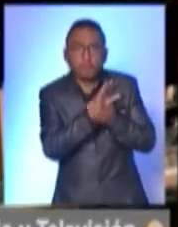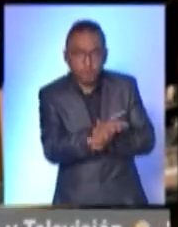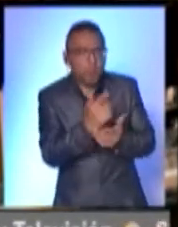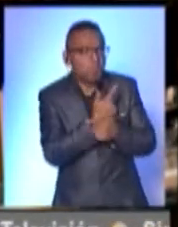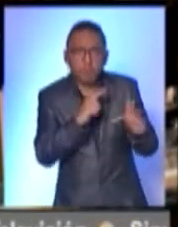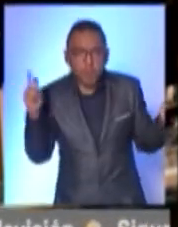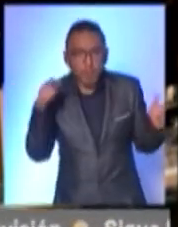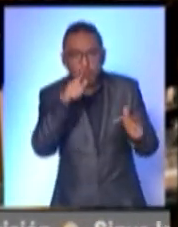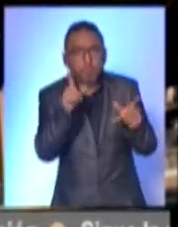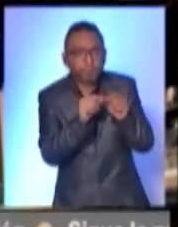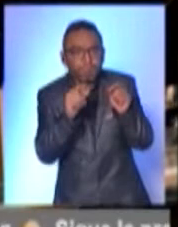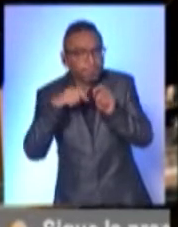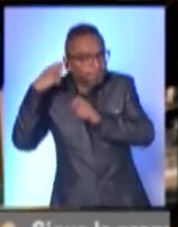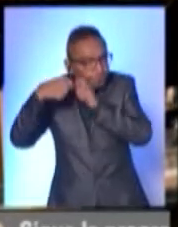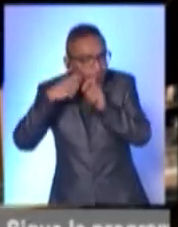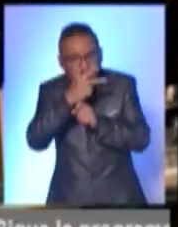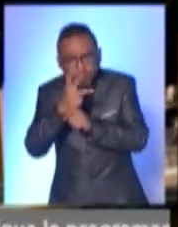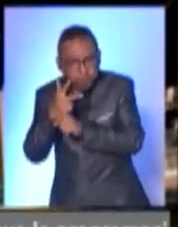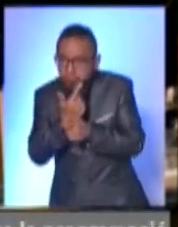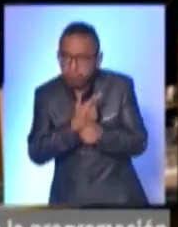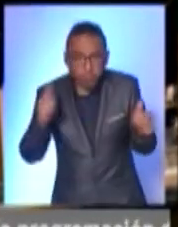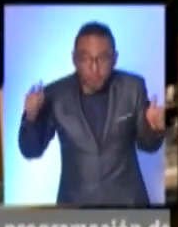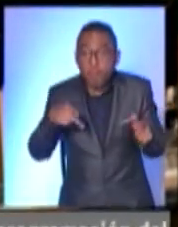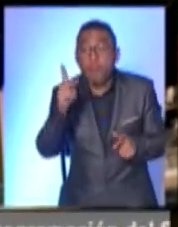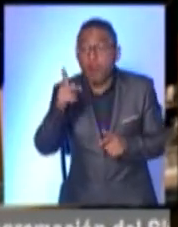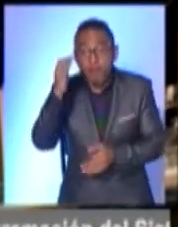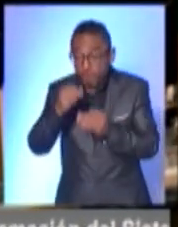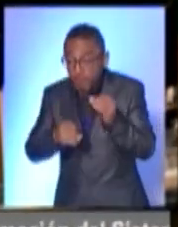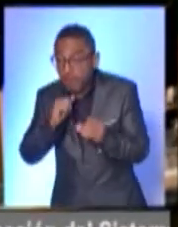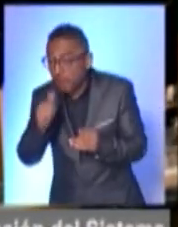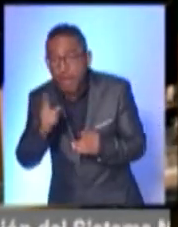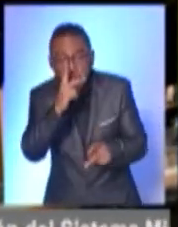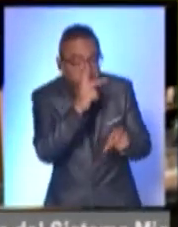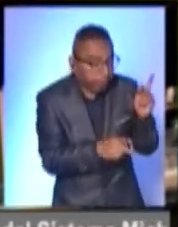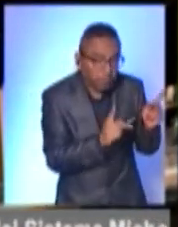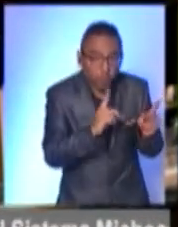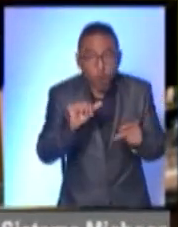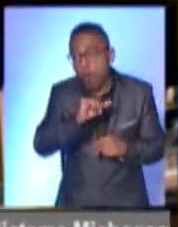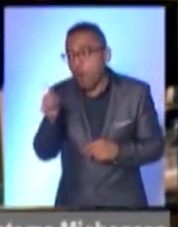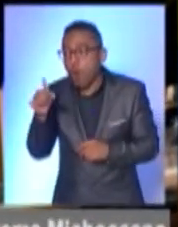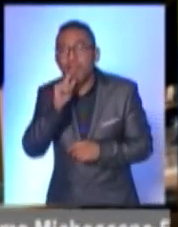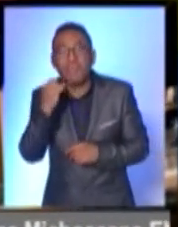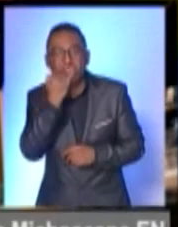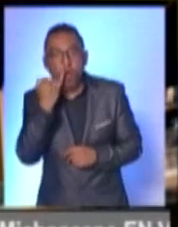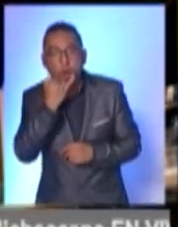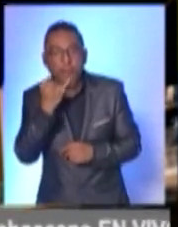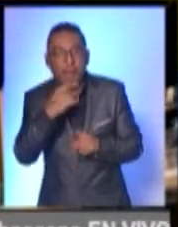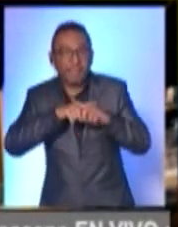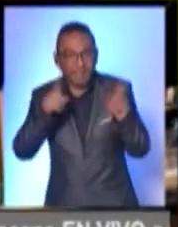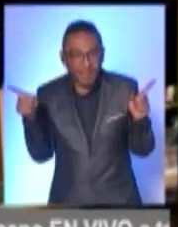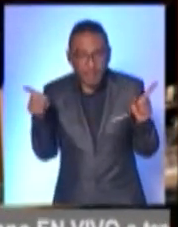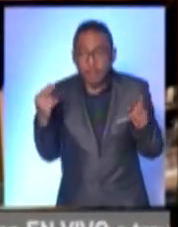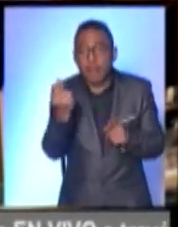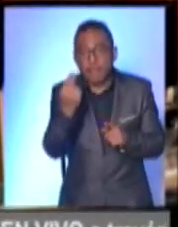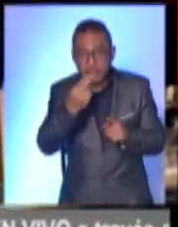cortometrajes como deseen. No se aceptan trabajos no terminados. Y los trabajos cuya lengua sea distinta al español deberán ser entregados